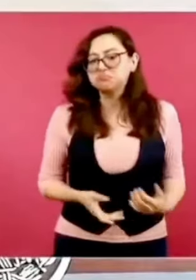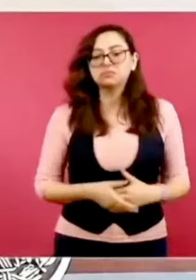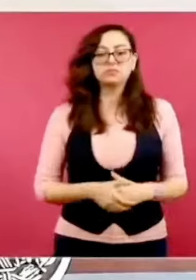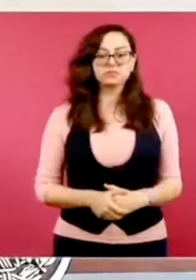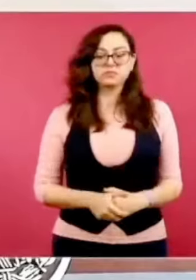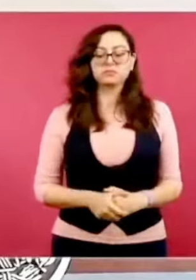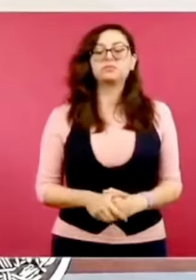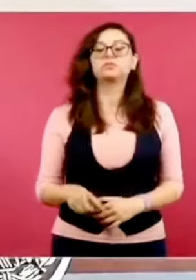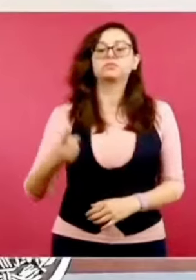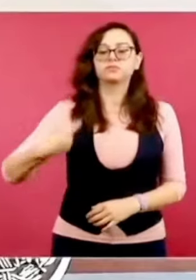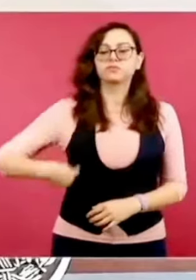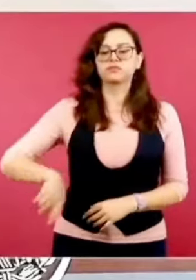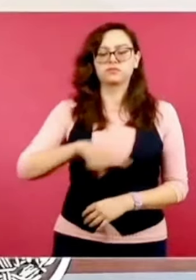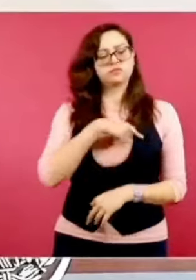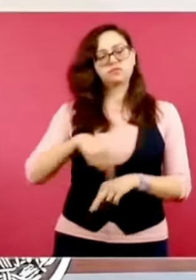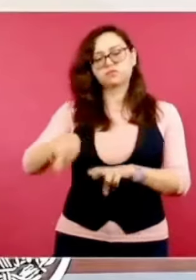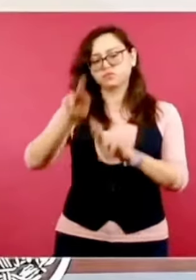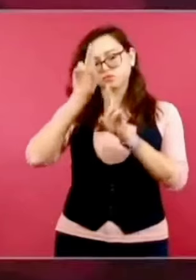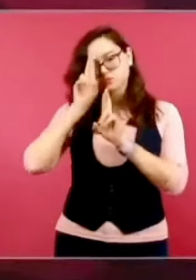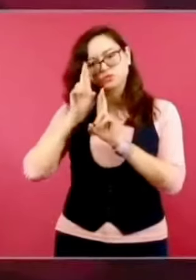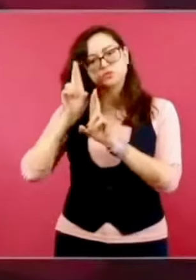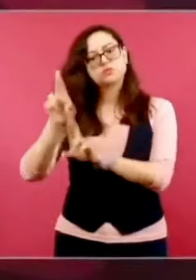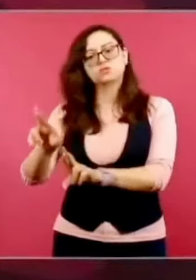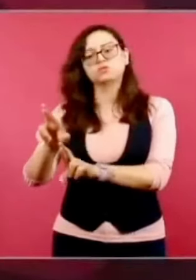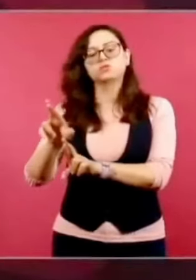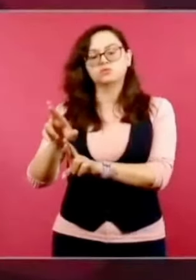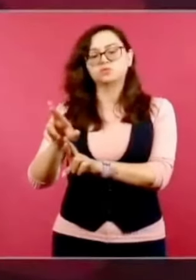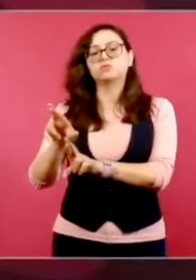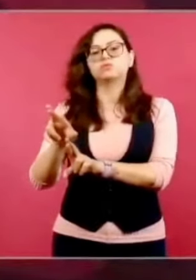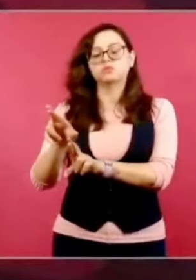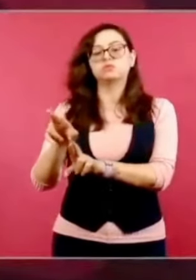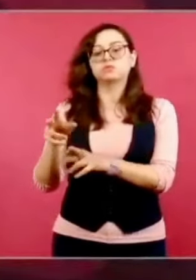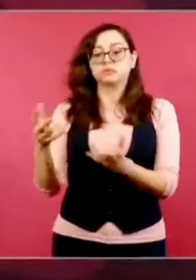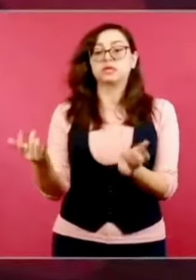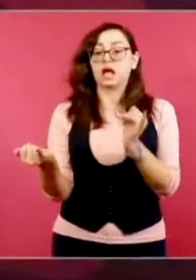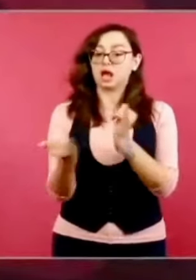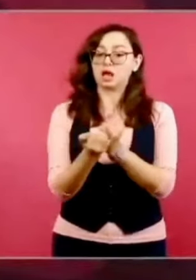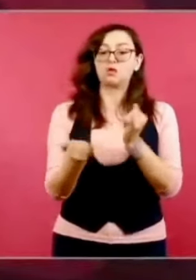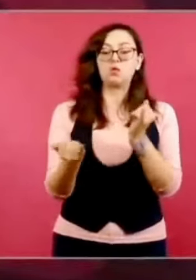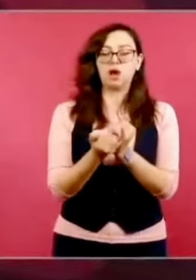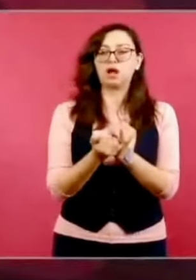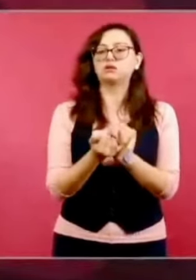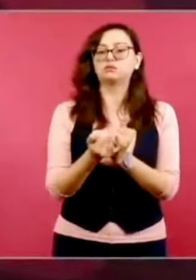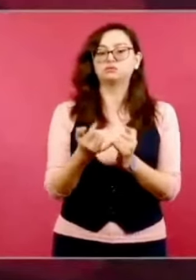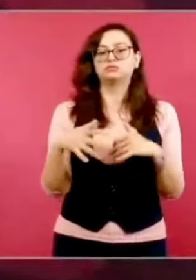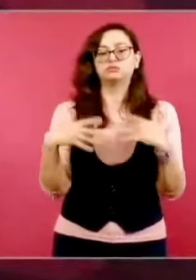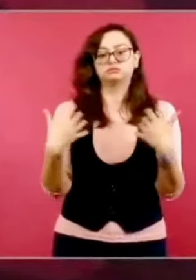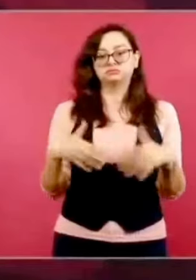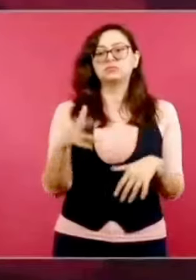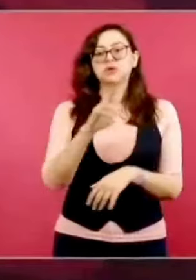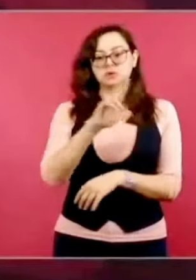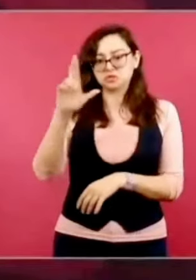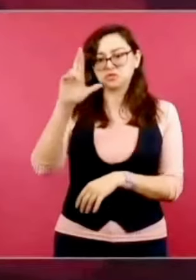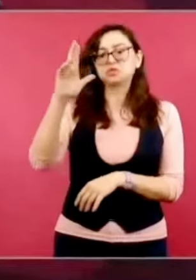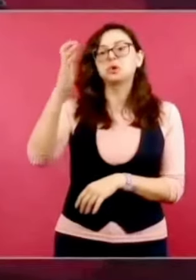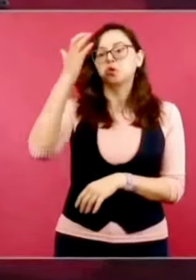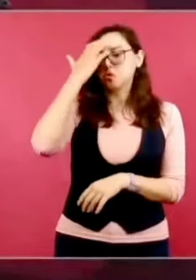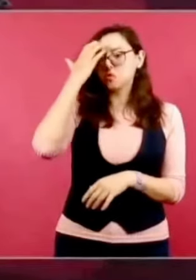además les reconocemos que fueron los únicos